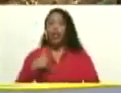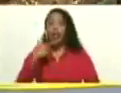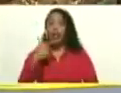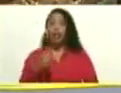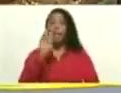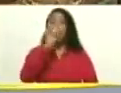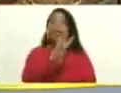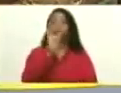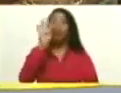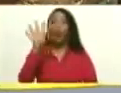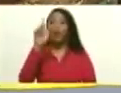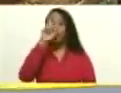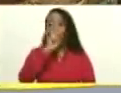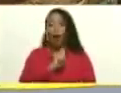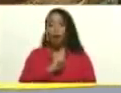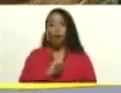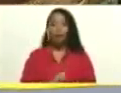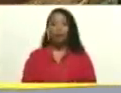años.